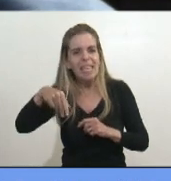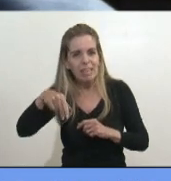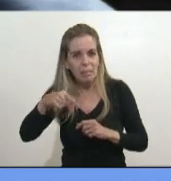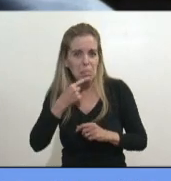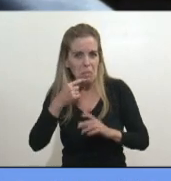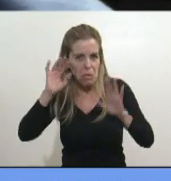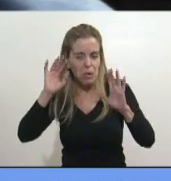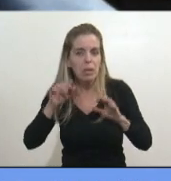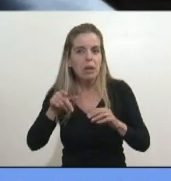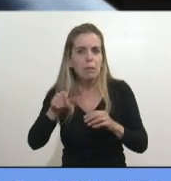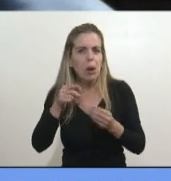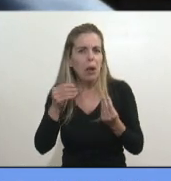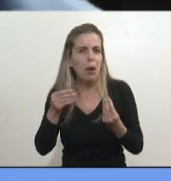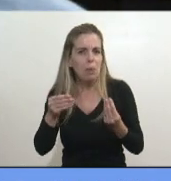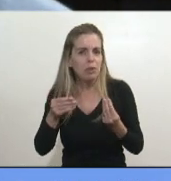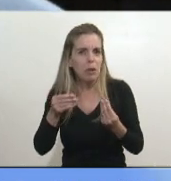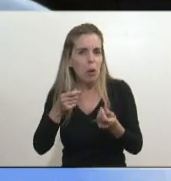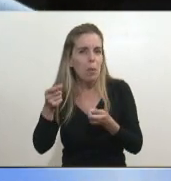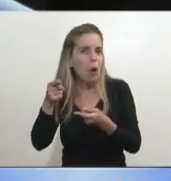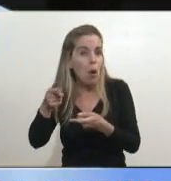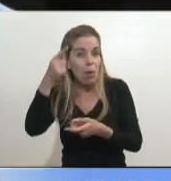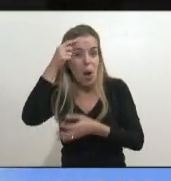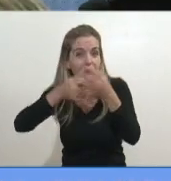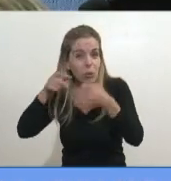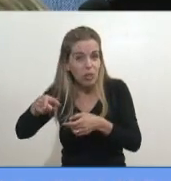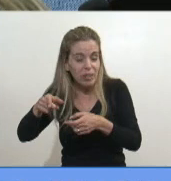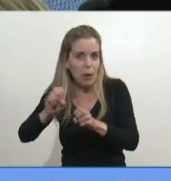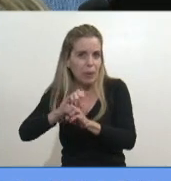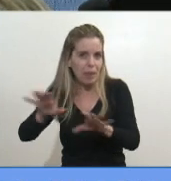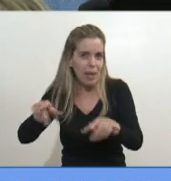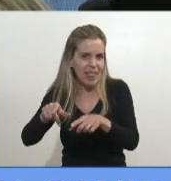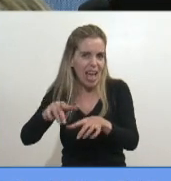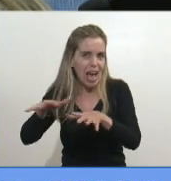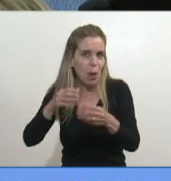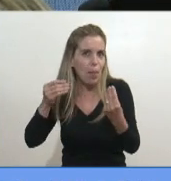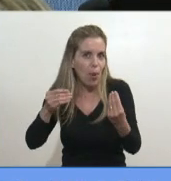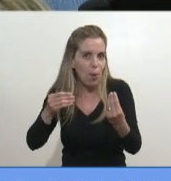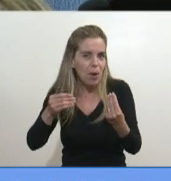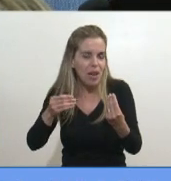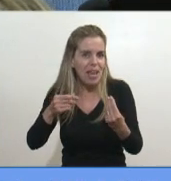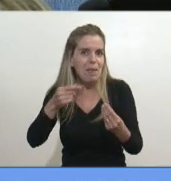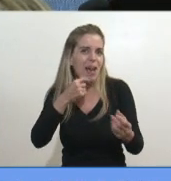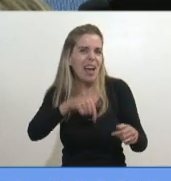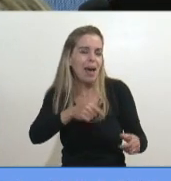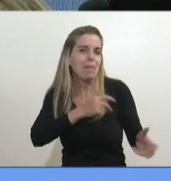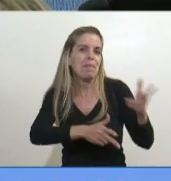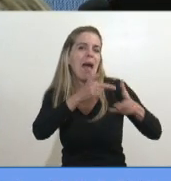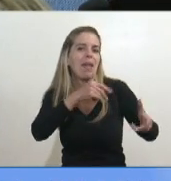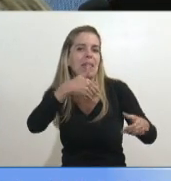hicieron fue una manipulación tremenda de la justicia, lo que hicieron con la justicia no tiene nombre, y me hablan de moral a mí acá, de moral,